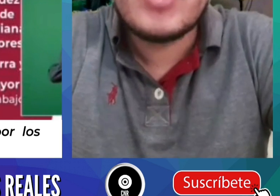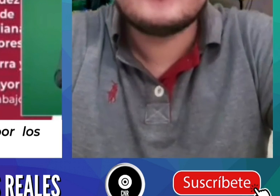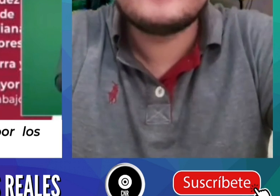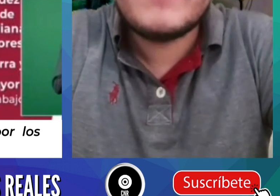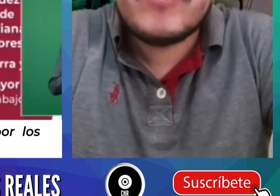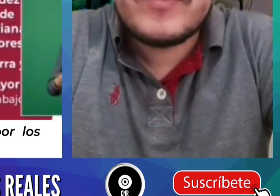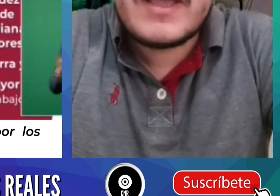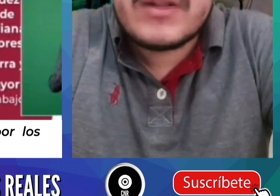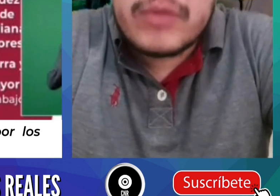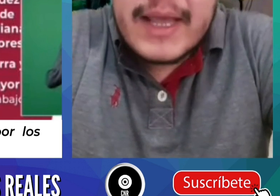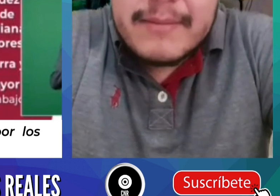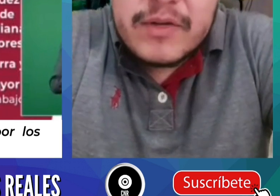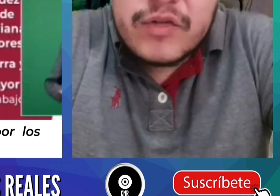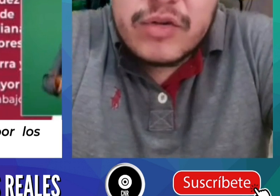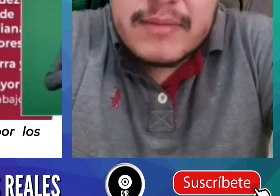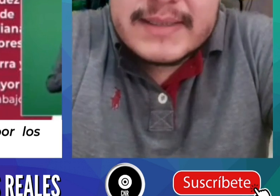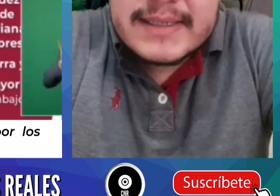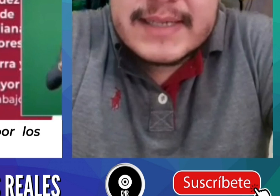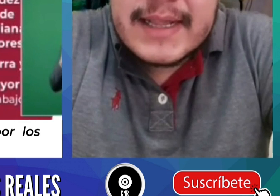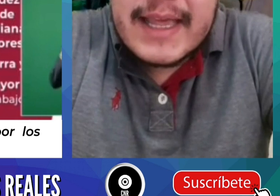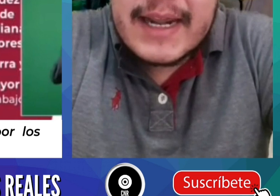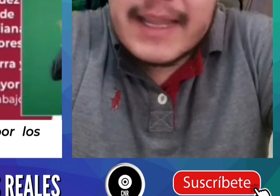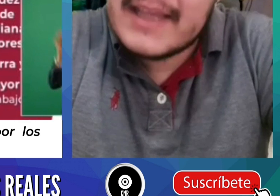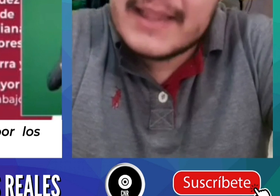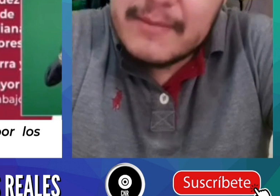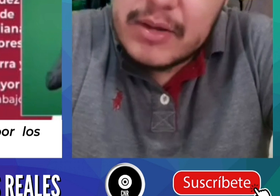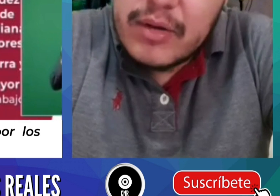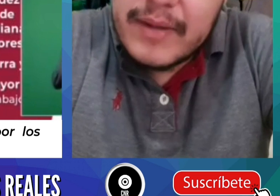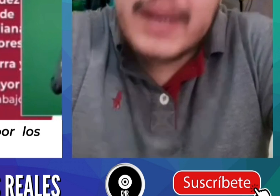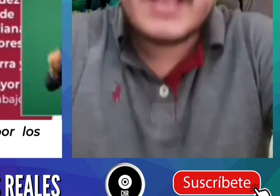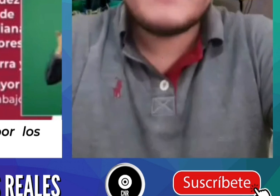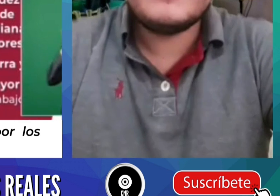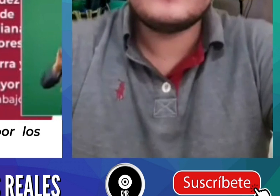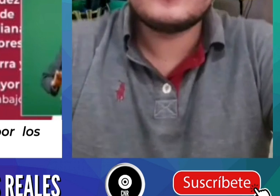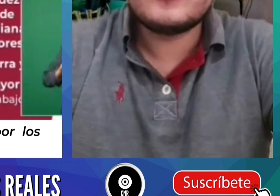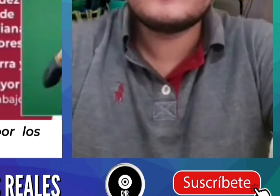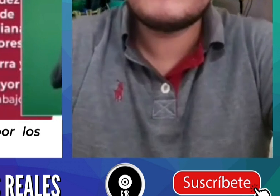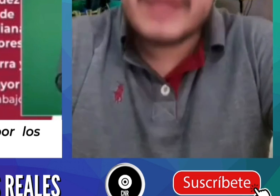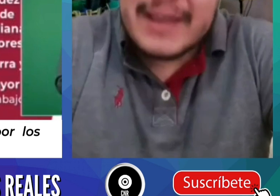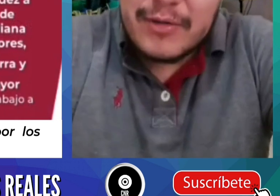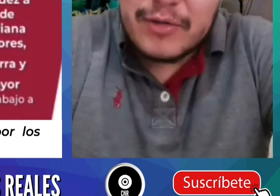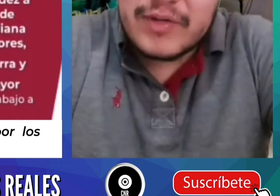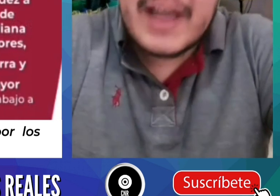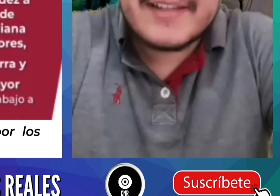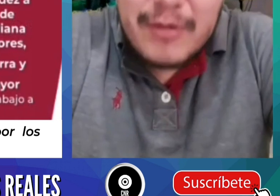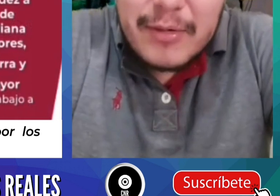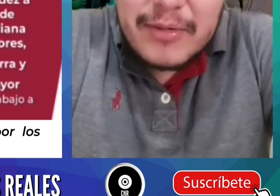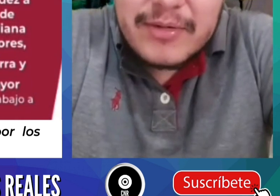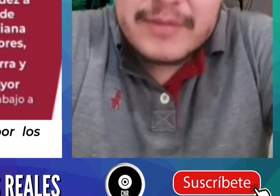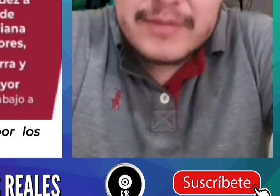Nos vemos en una emisión más de CNR y te invito a ver mis otros videos. Hasta luego. ¡Gracias!